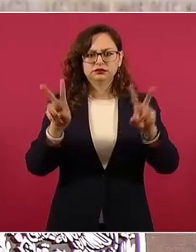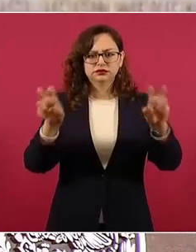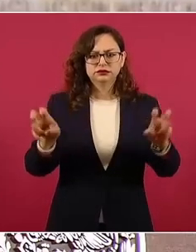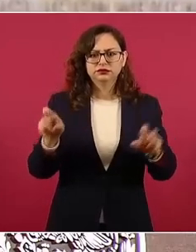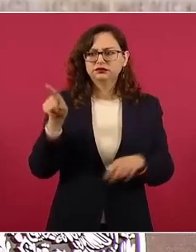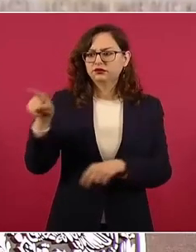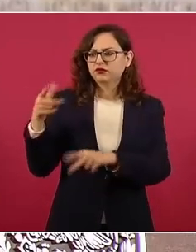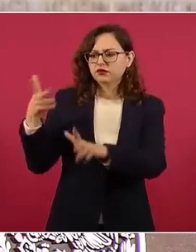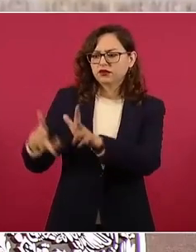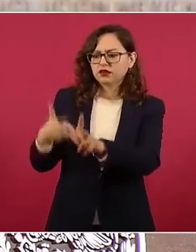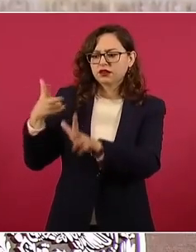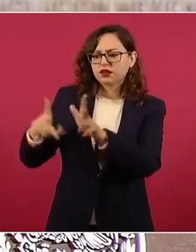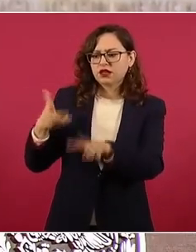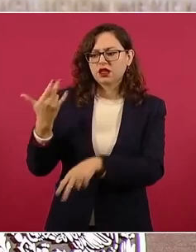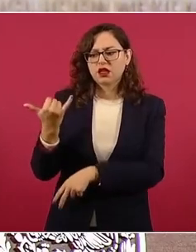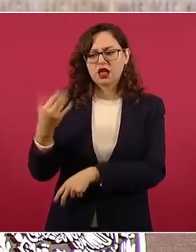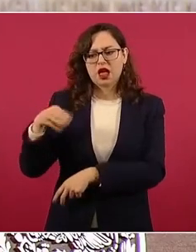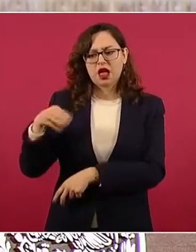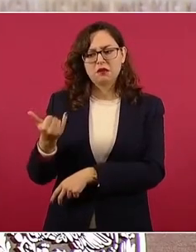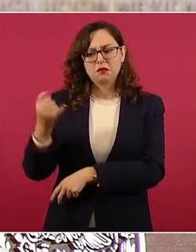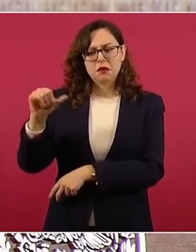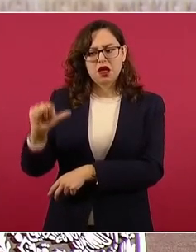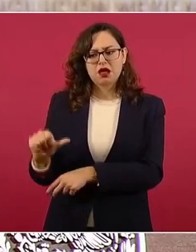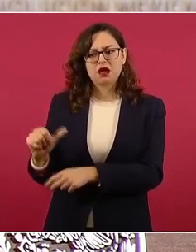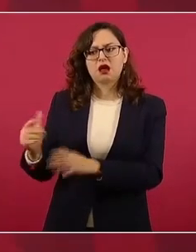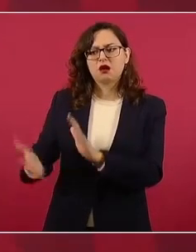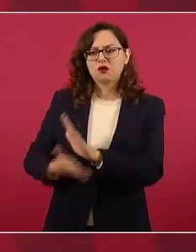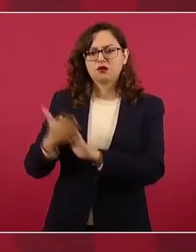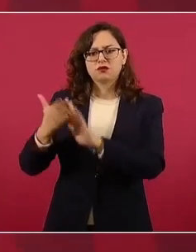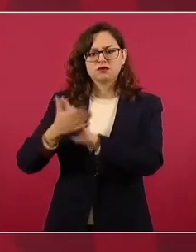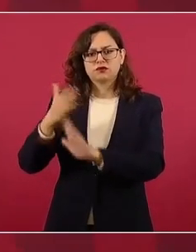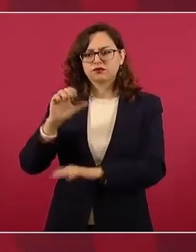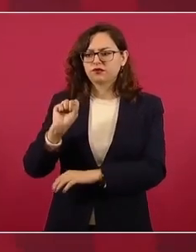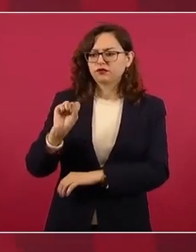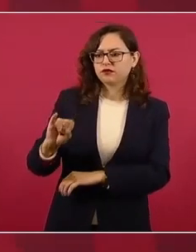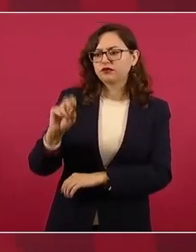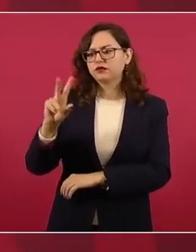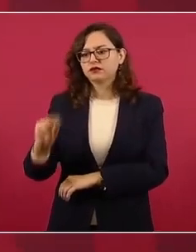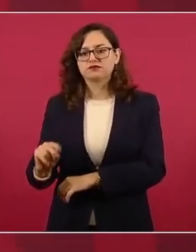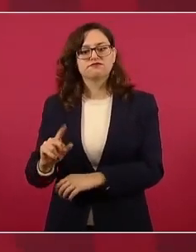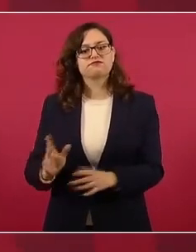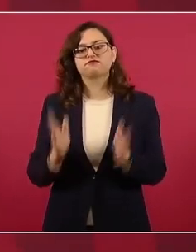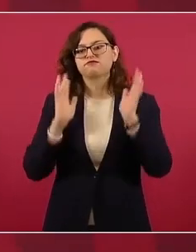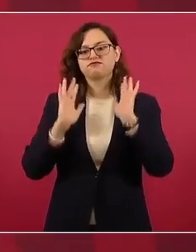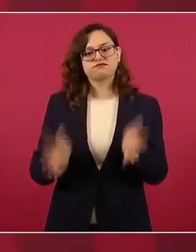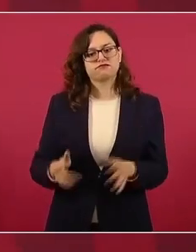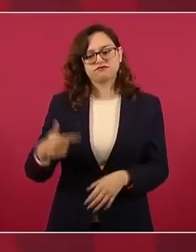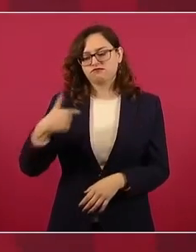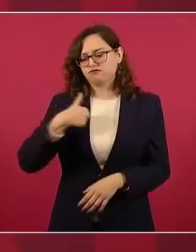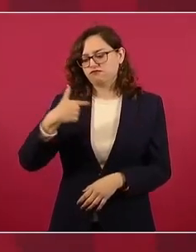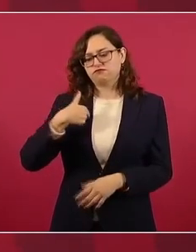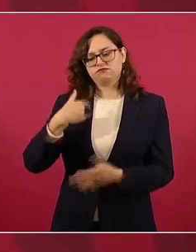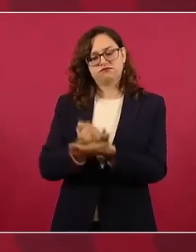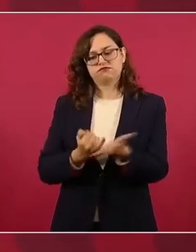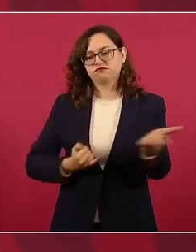se decidió que es un asunto de seguridad nacional